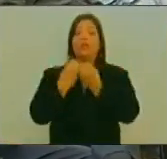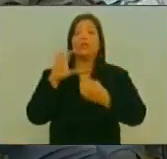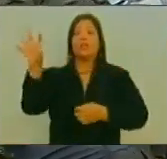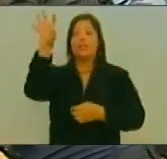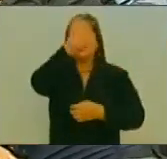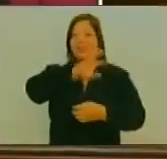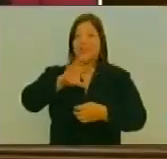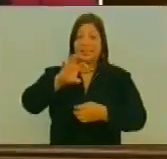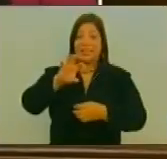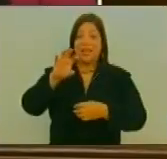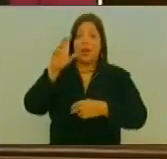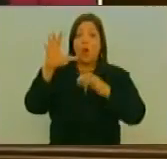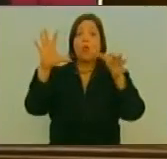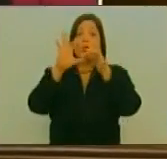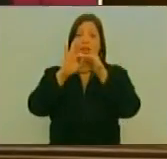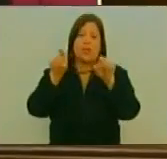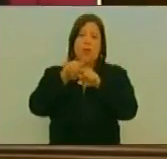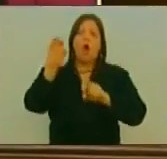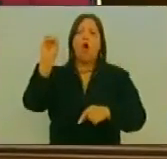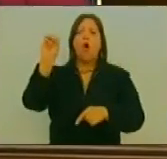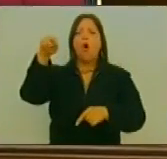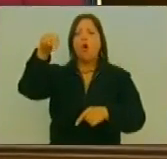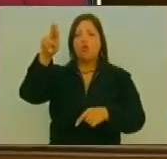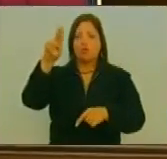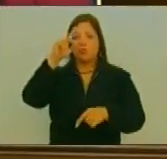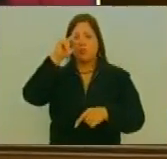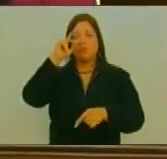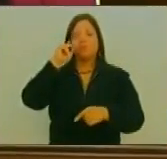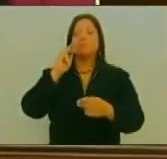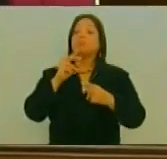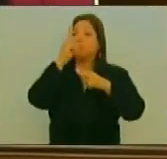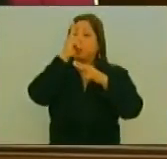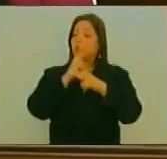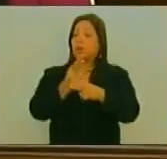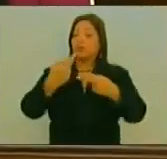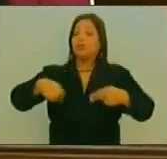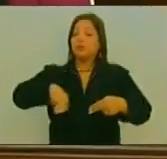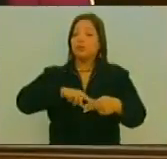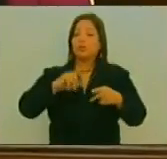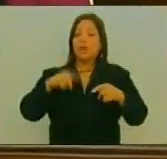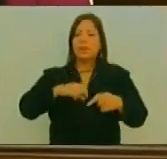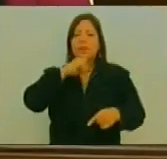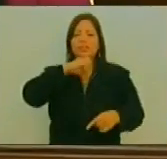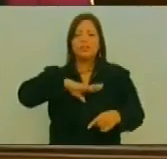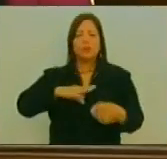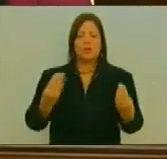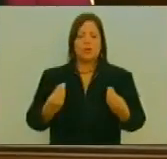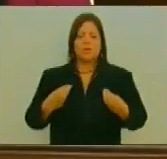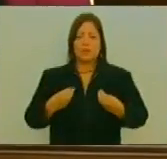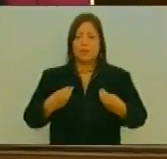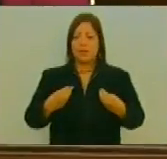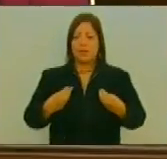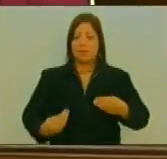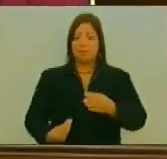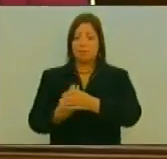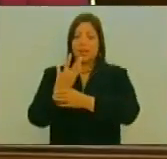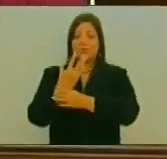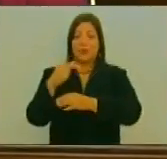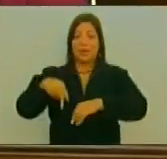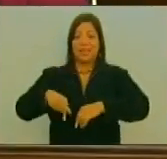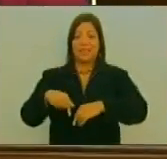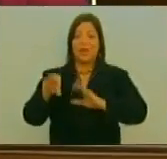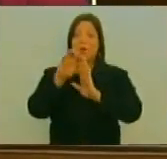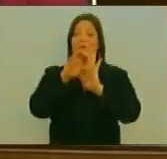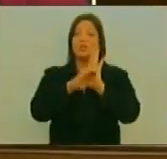Naciones Unidas Y Sin Duda Para Nosotros De Gran Relevancia Por El Momento Histórico En El Que Nació Esta